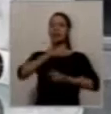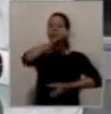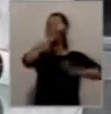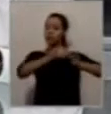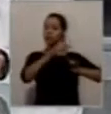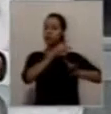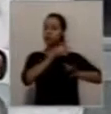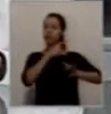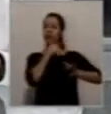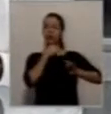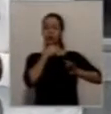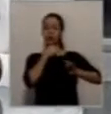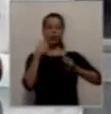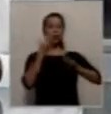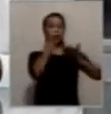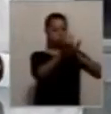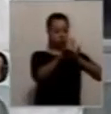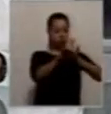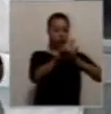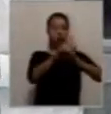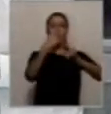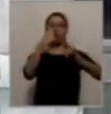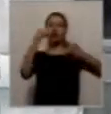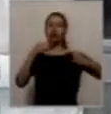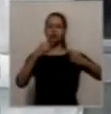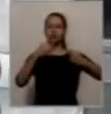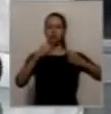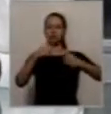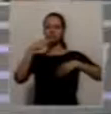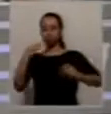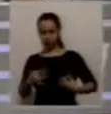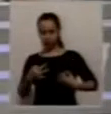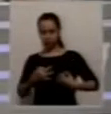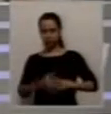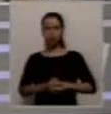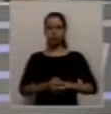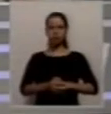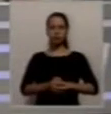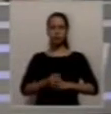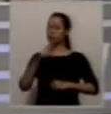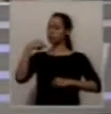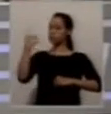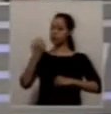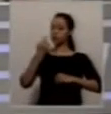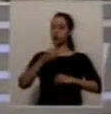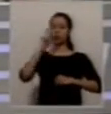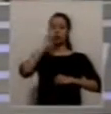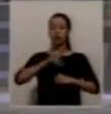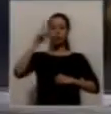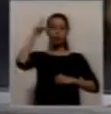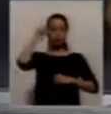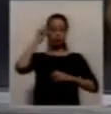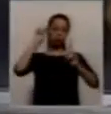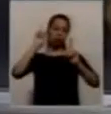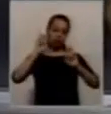precandidatos, es propuesta concreta. Entonces, digo, desde ahí, para que no quede solamente en expresiones, nosotros en el 2010, un tema que nos